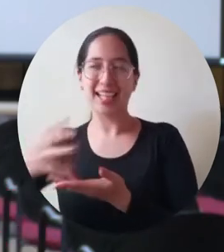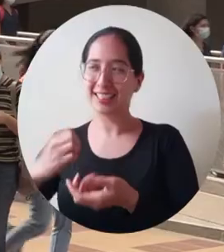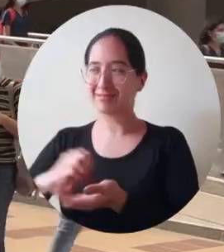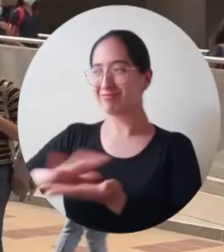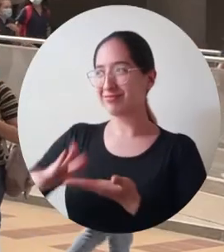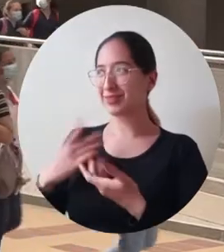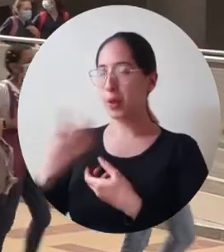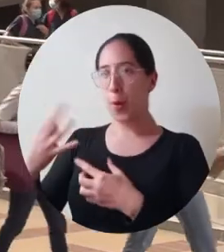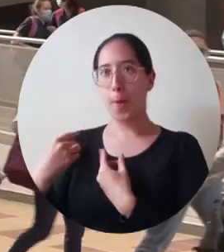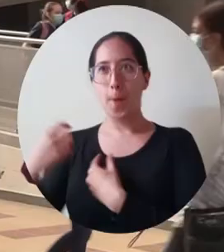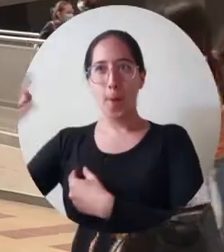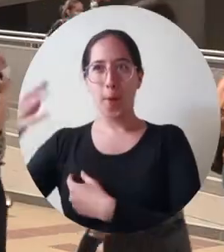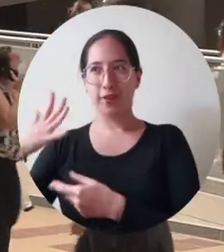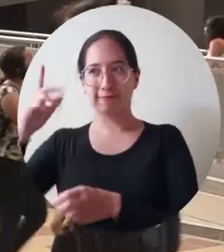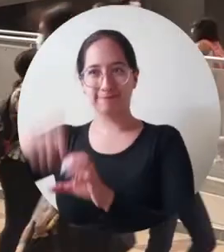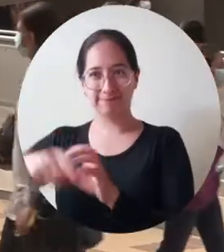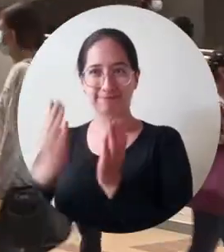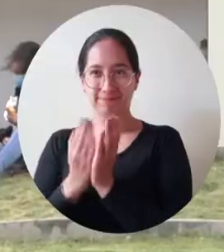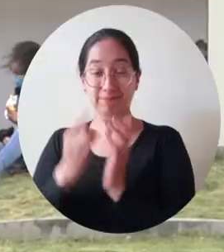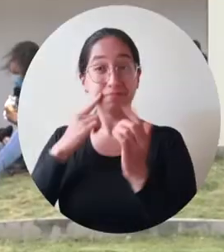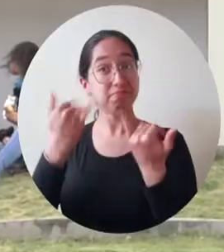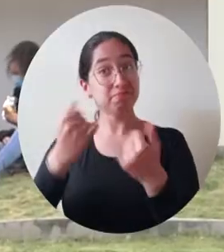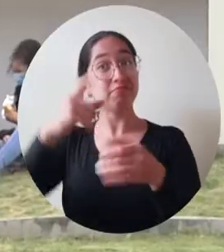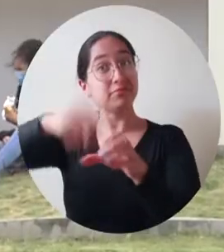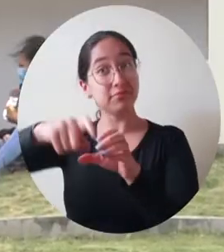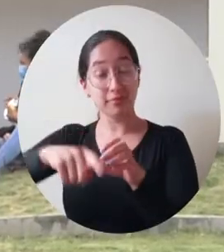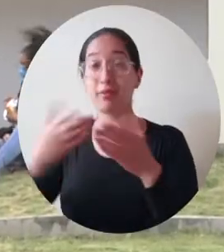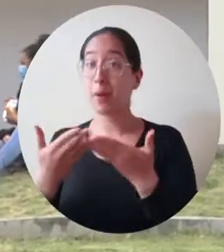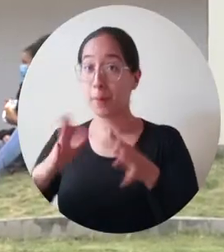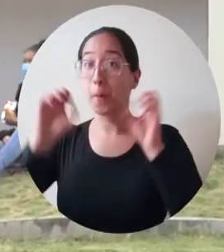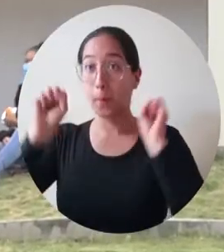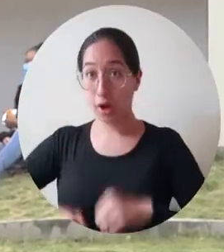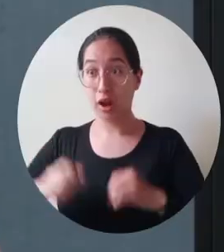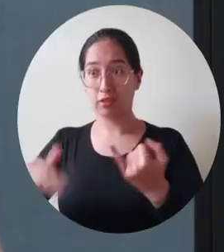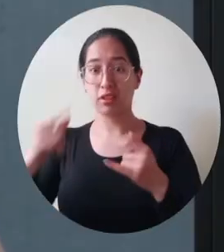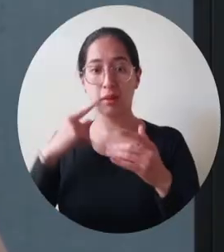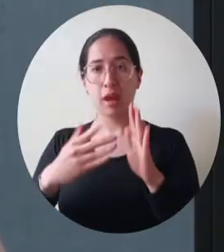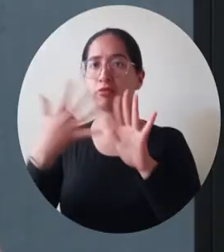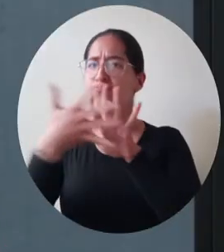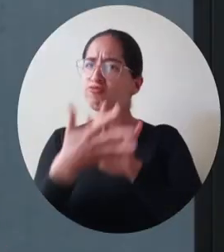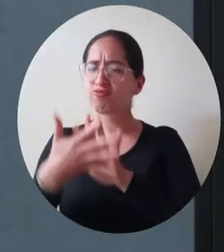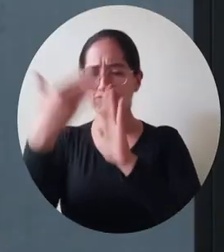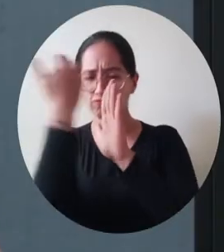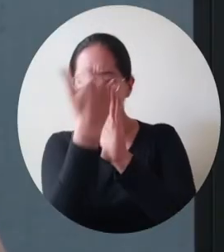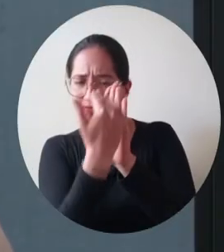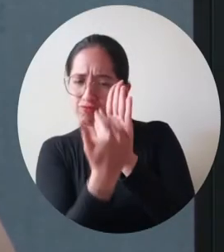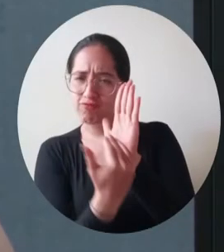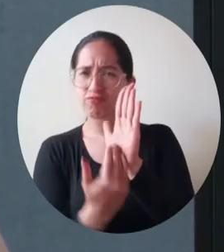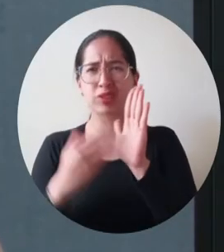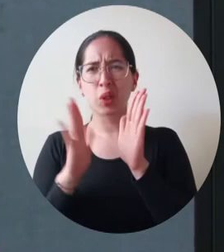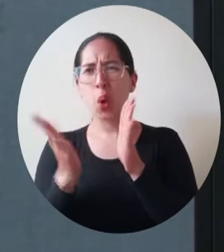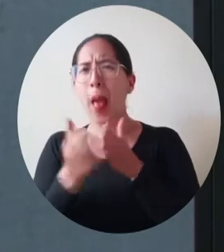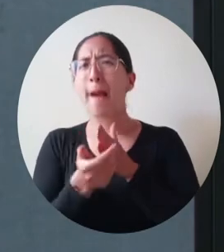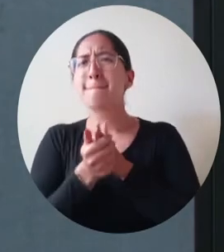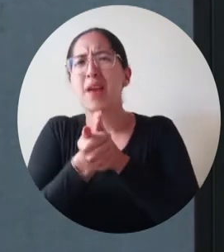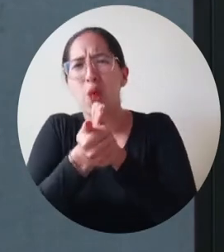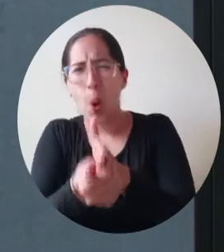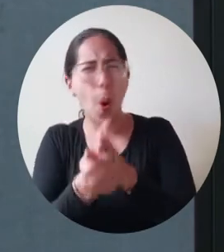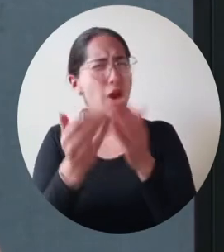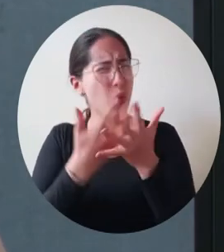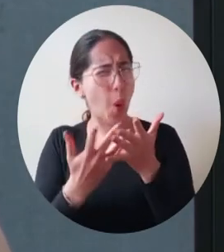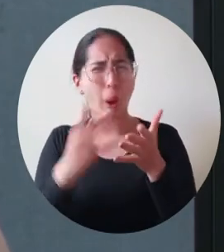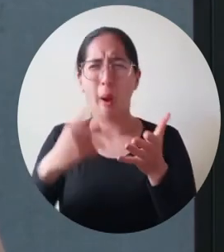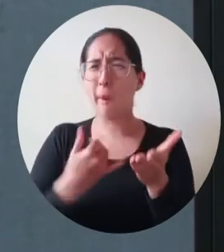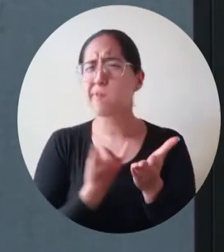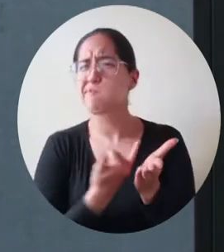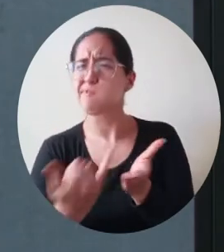programa. La invitación es que puedan acercarse, las inscripciones están abiertas, se cuenta con todo un currículo, con unas metodologías